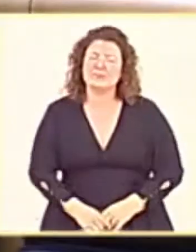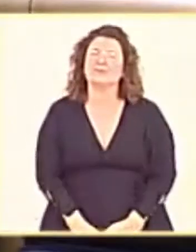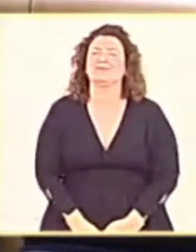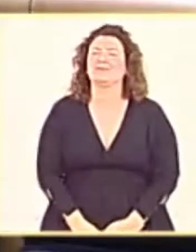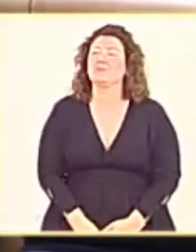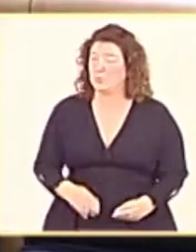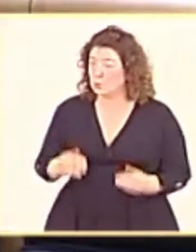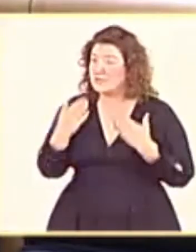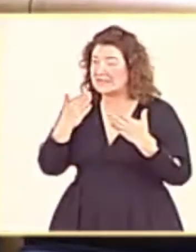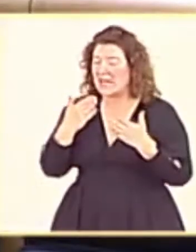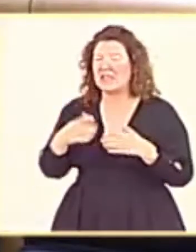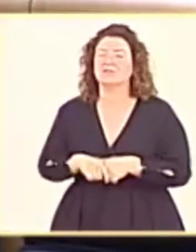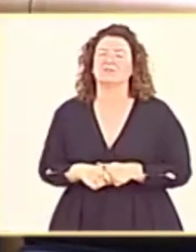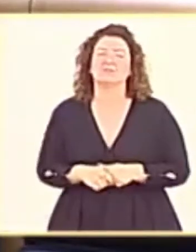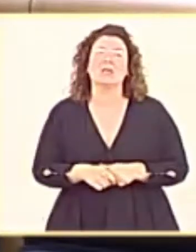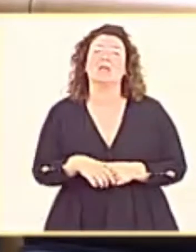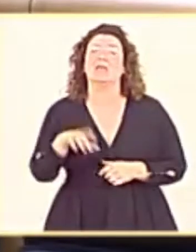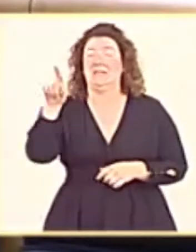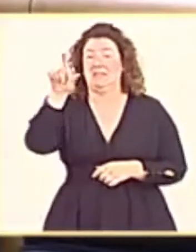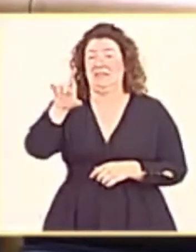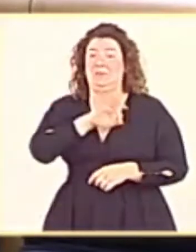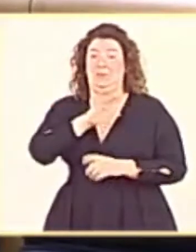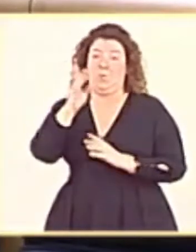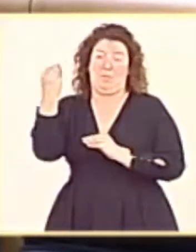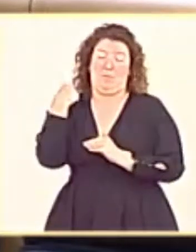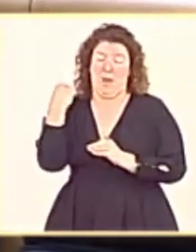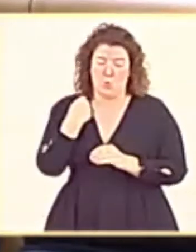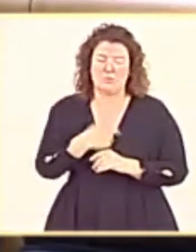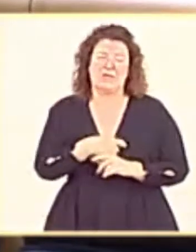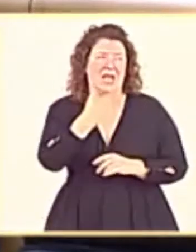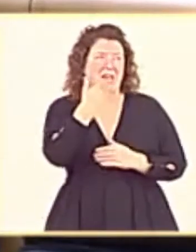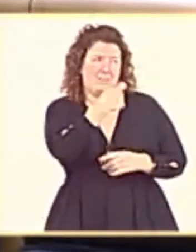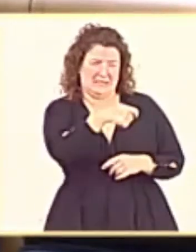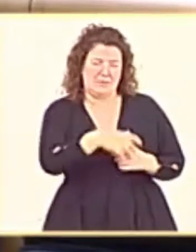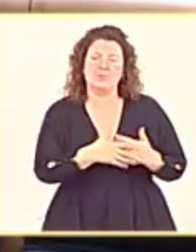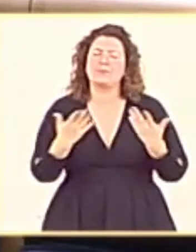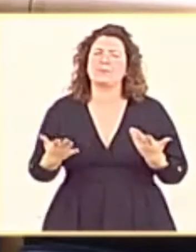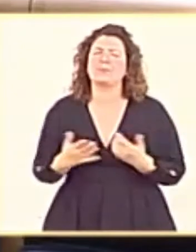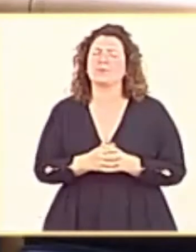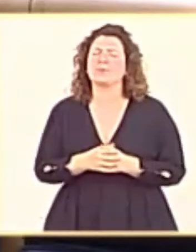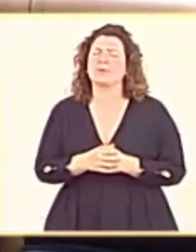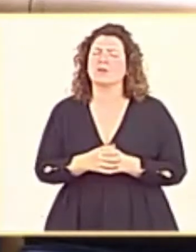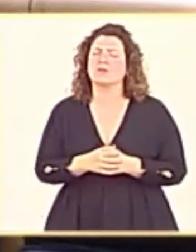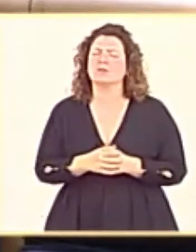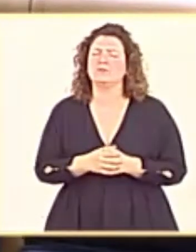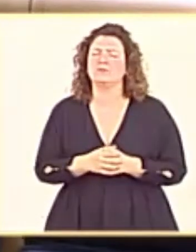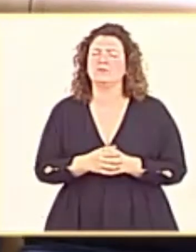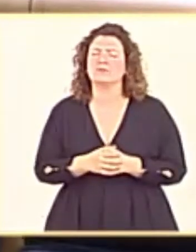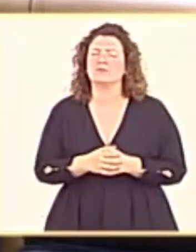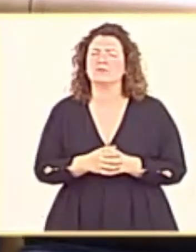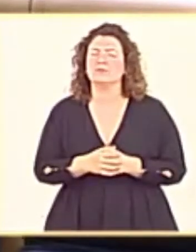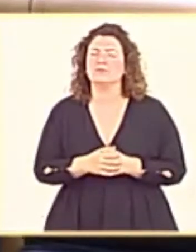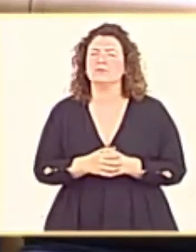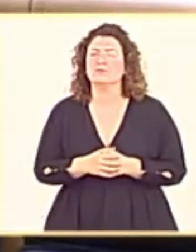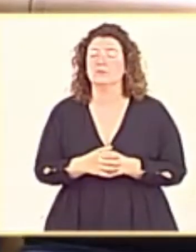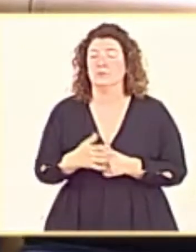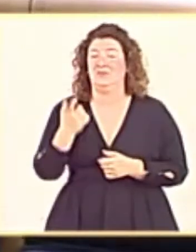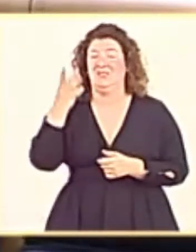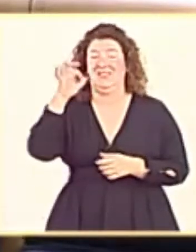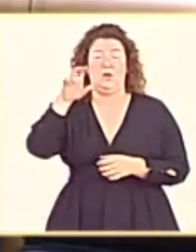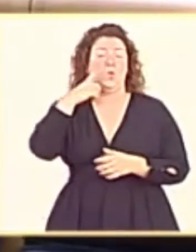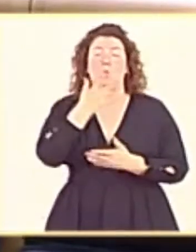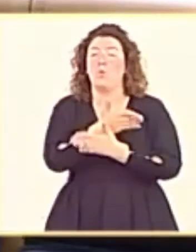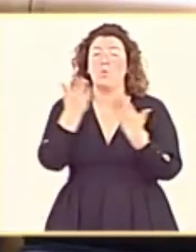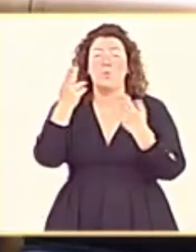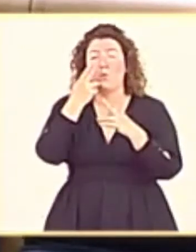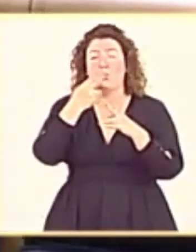Muchas gracias, presidente. Muchas gracias, señoría, por su pregunta. Sí, junto a los mecanismos habituales en la ejecución